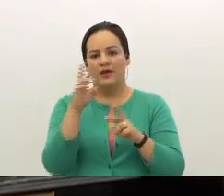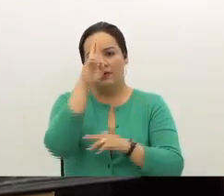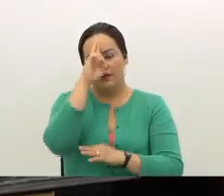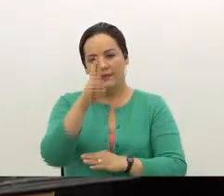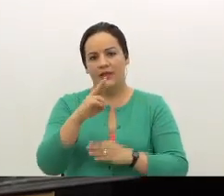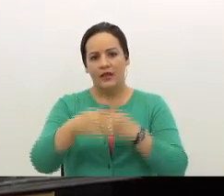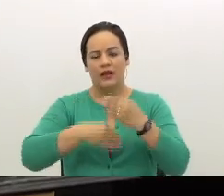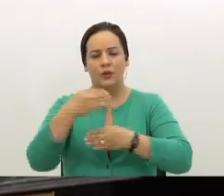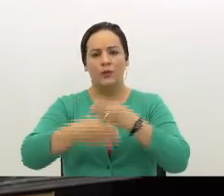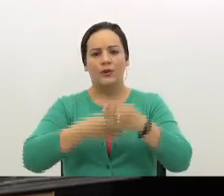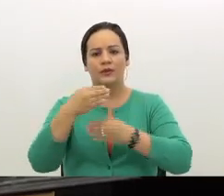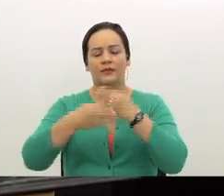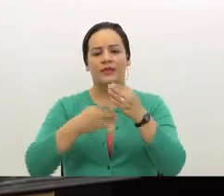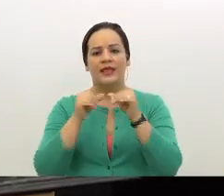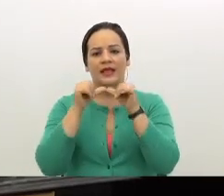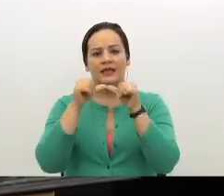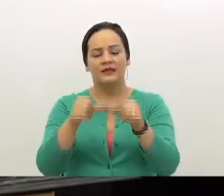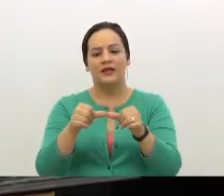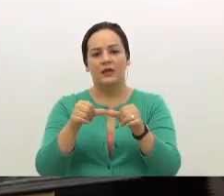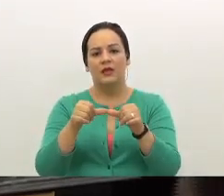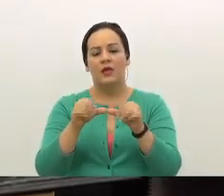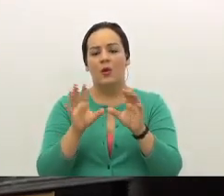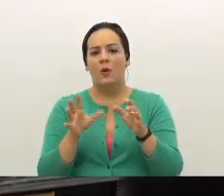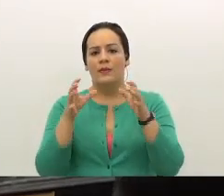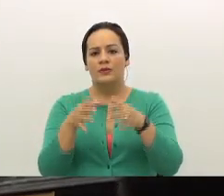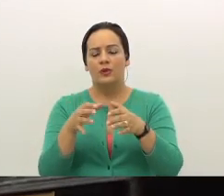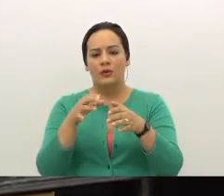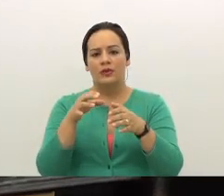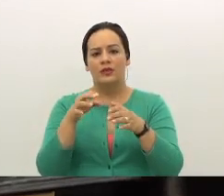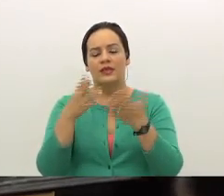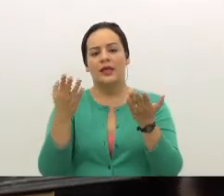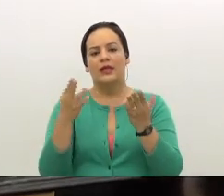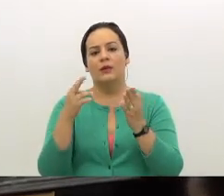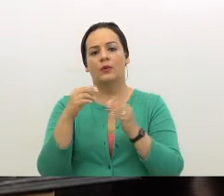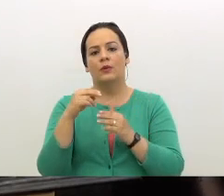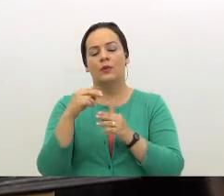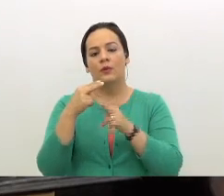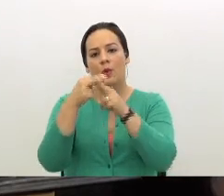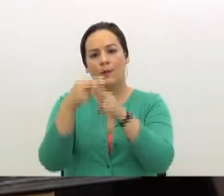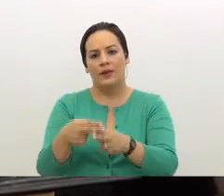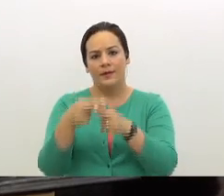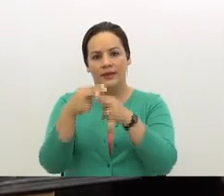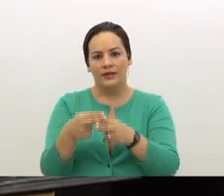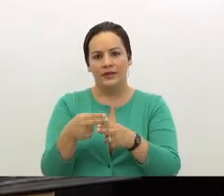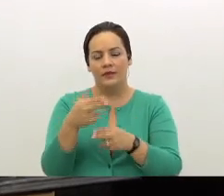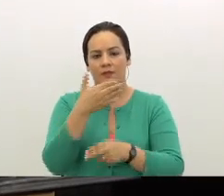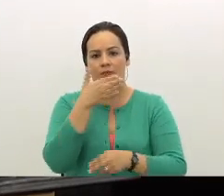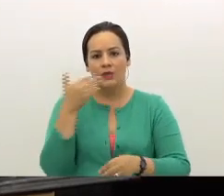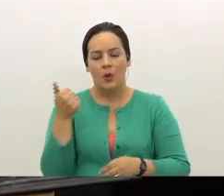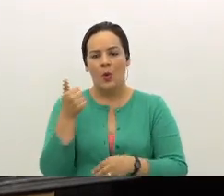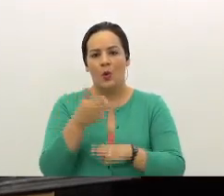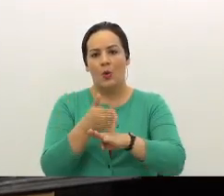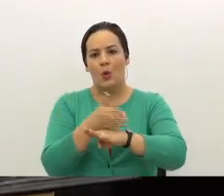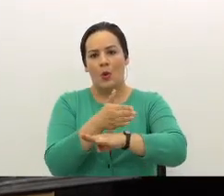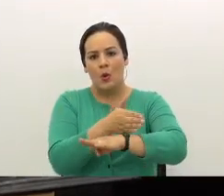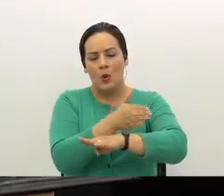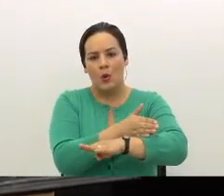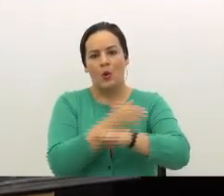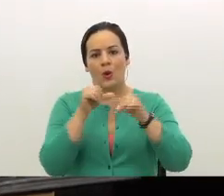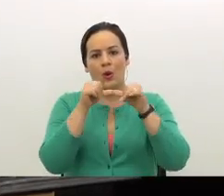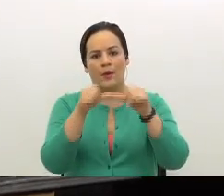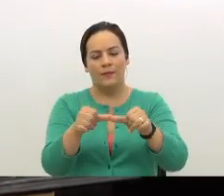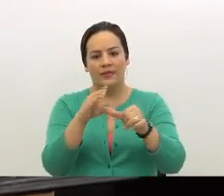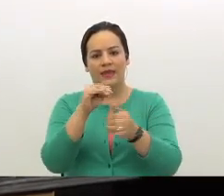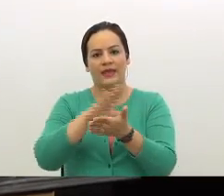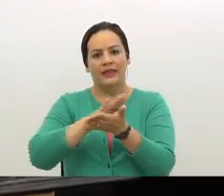que ha seguido la Comisión de Lombramientos y la propiedad de una mejora continua que garantice la